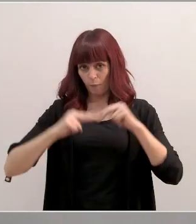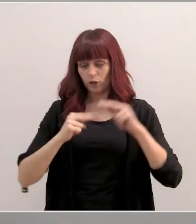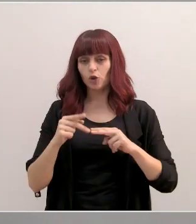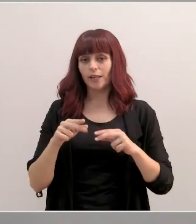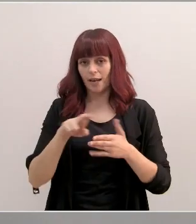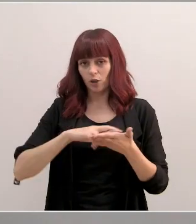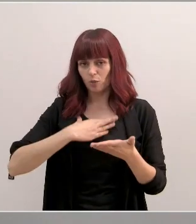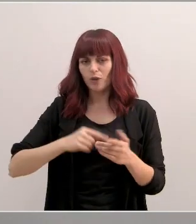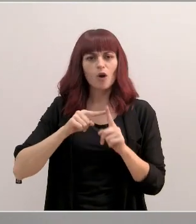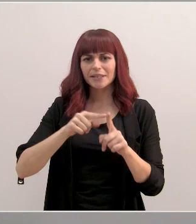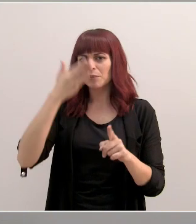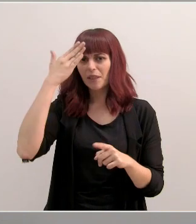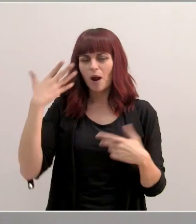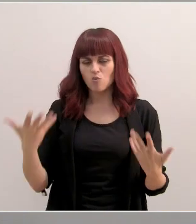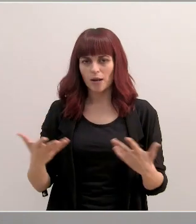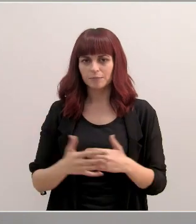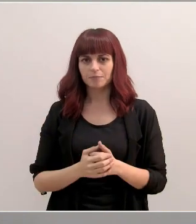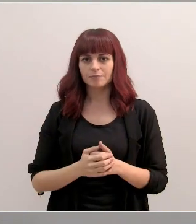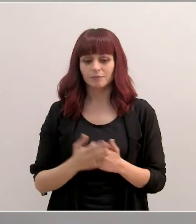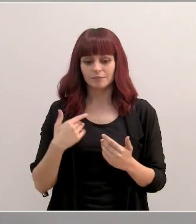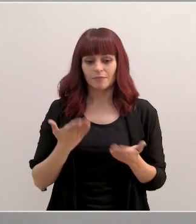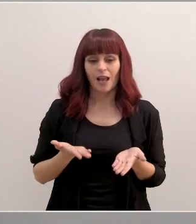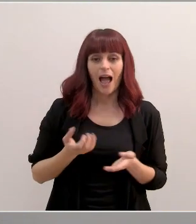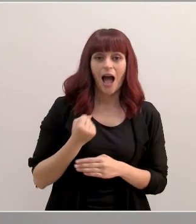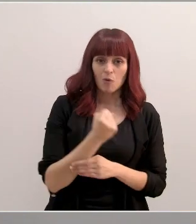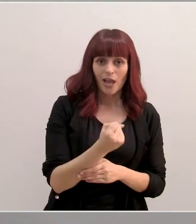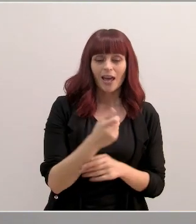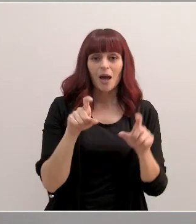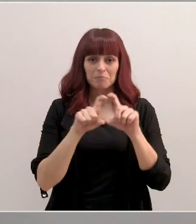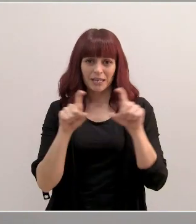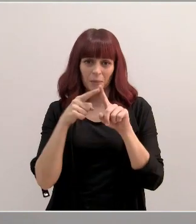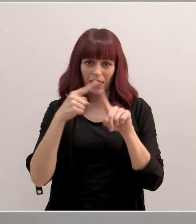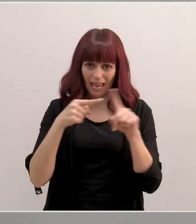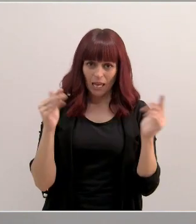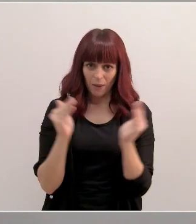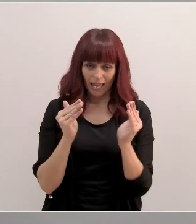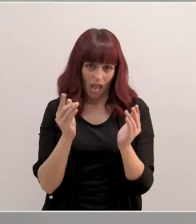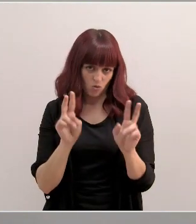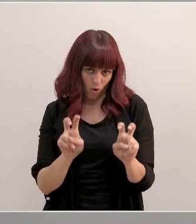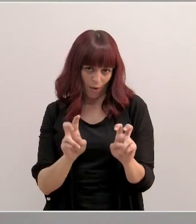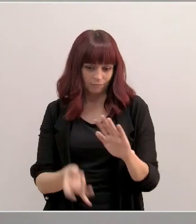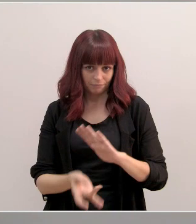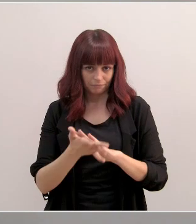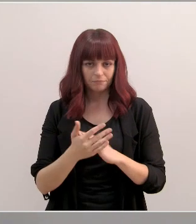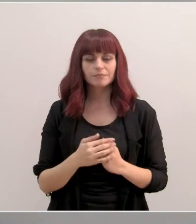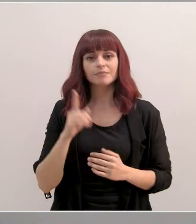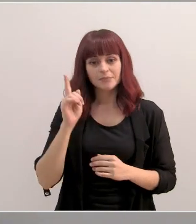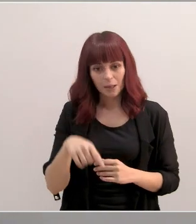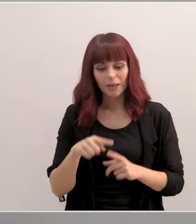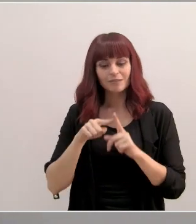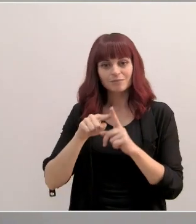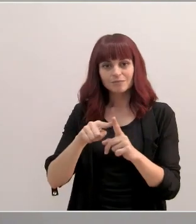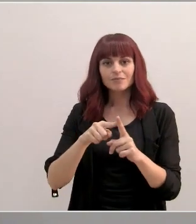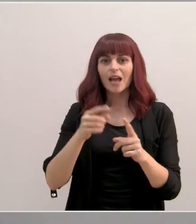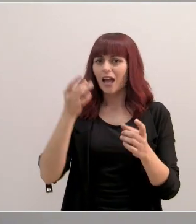tienen como objetivo principal la incubación de pymes innovadoras. Se subvencionarán especialmente las actuaciones dirigidas a la